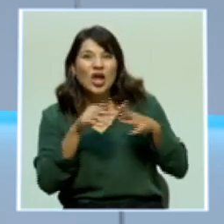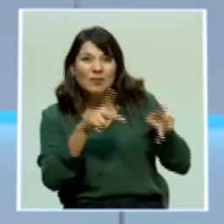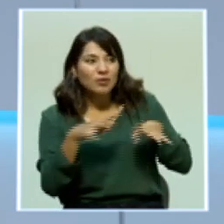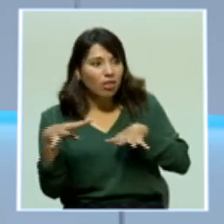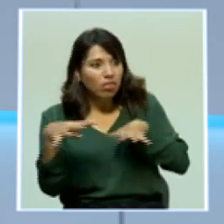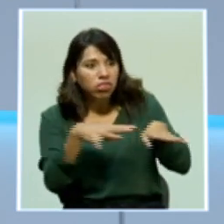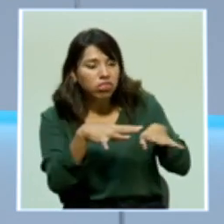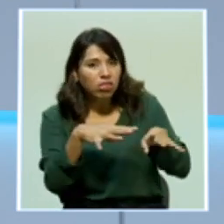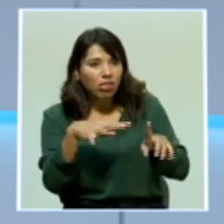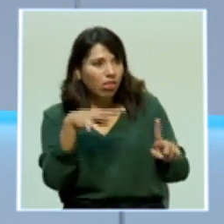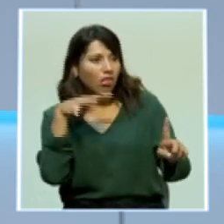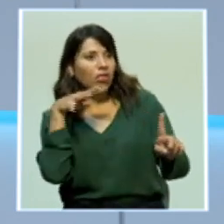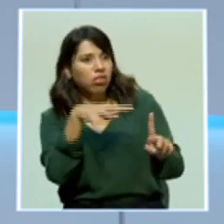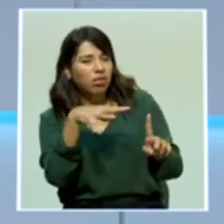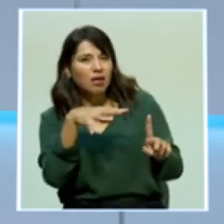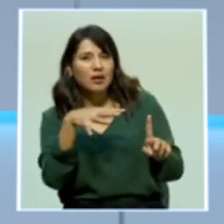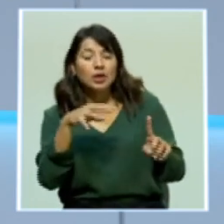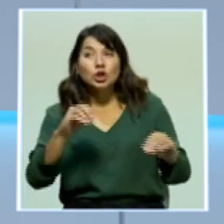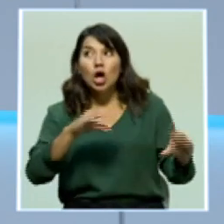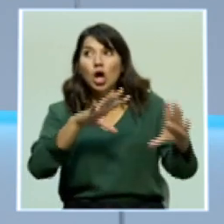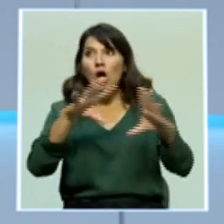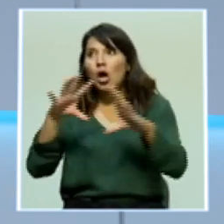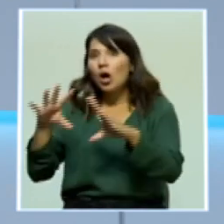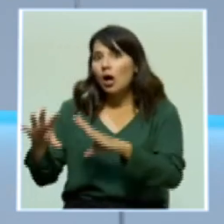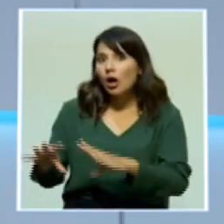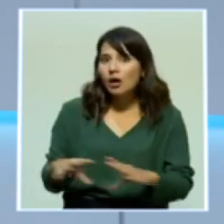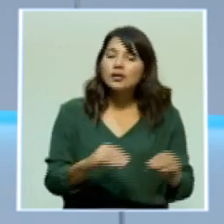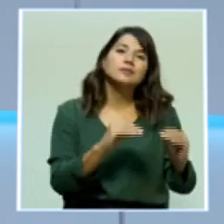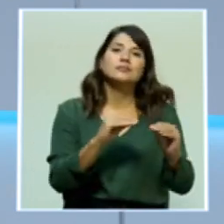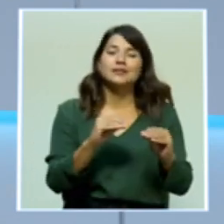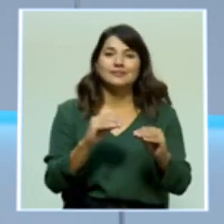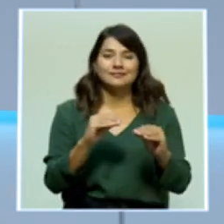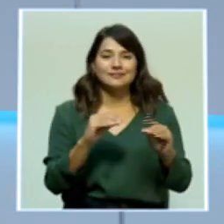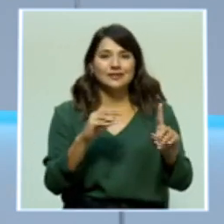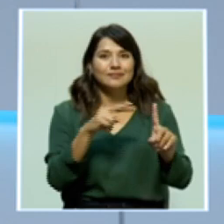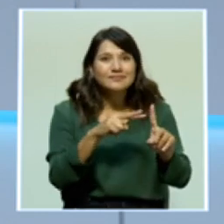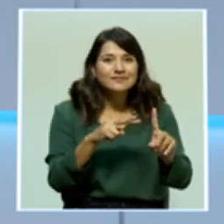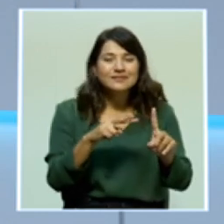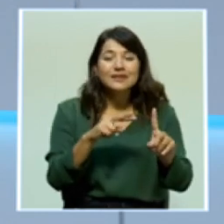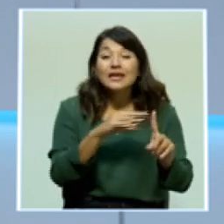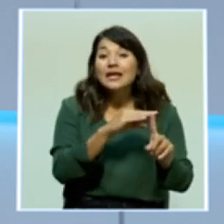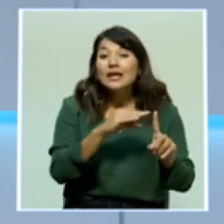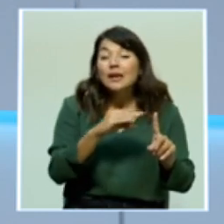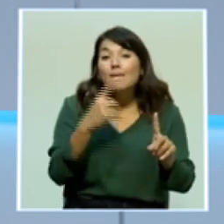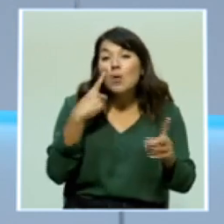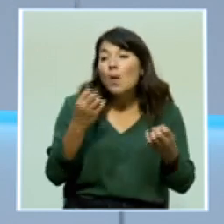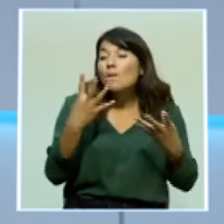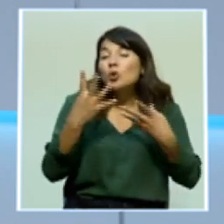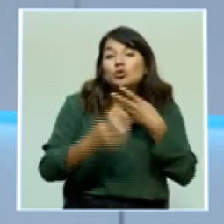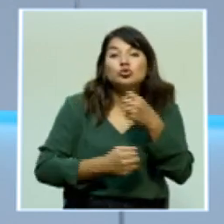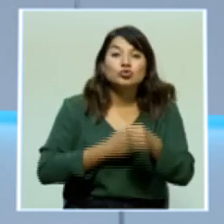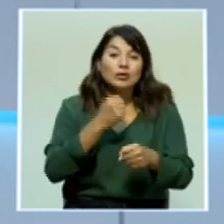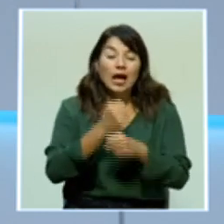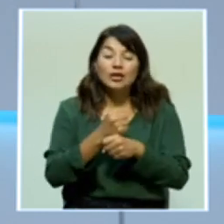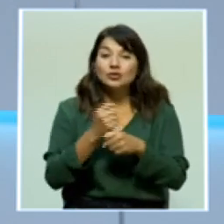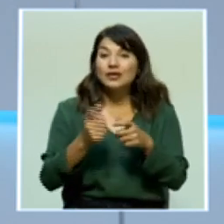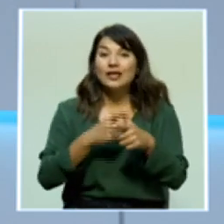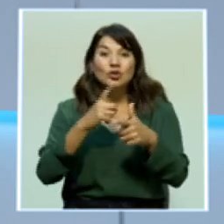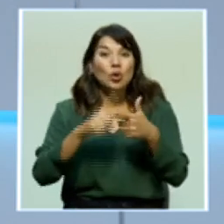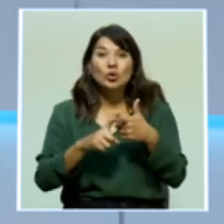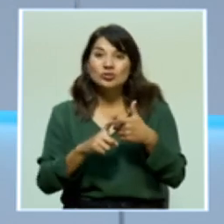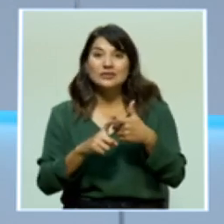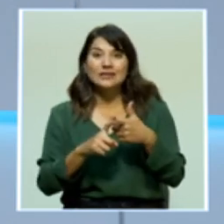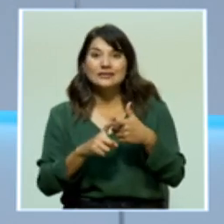muchos años de su vida y que evidentemente lo transformó en un